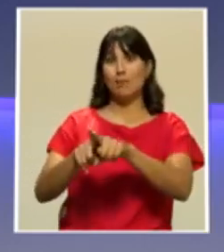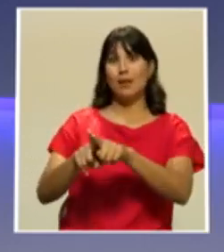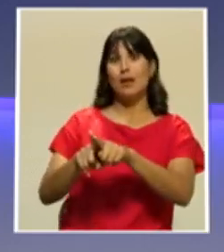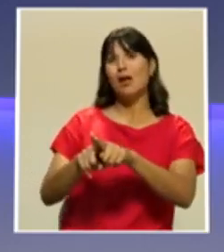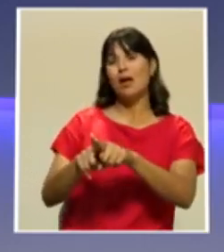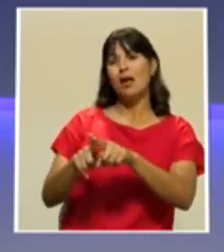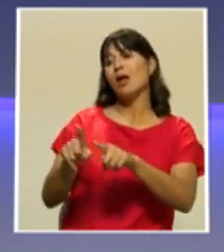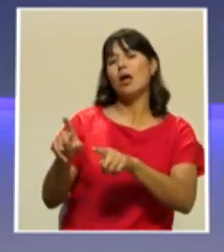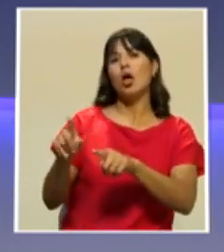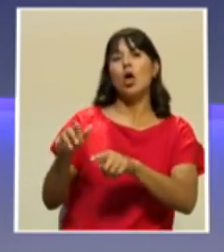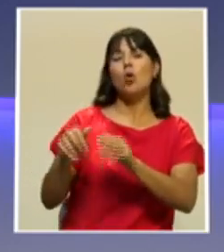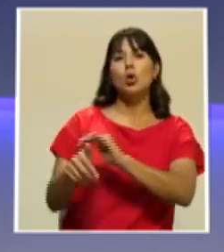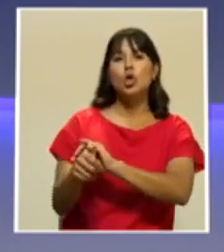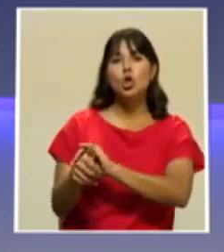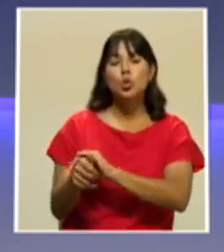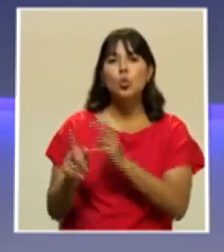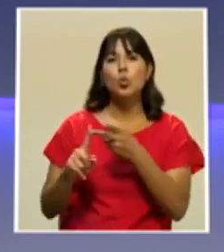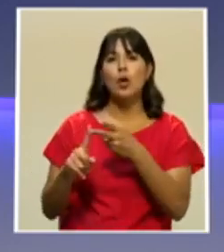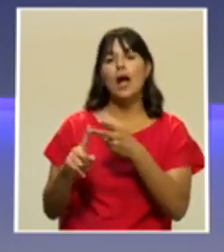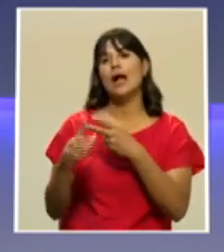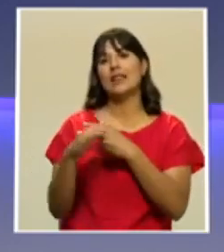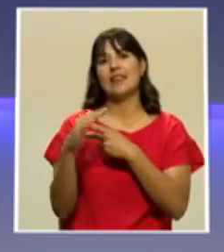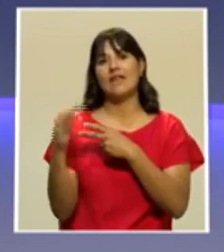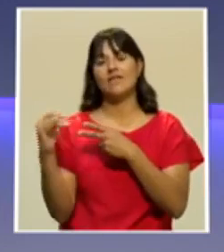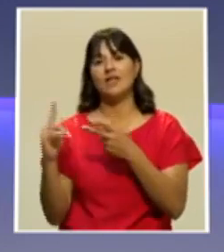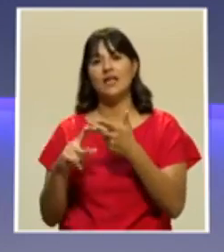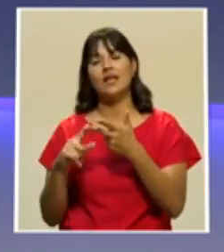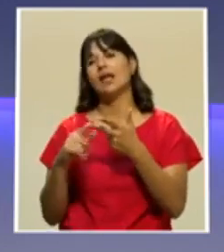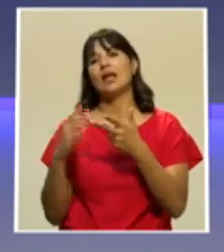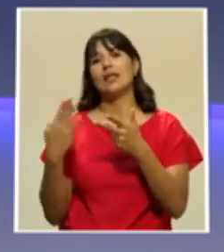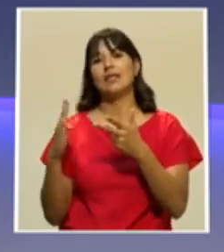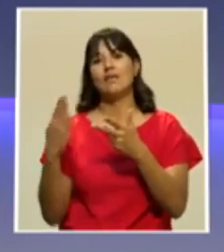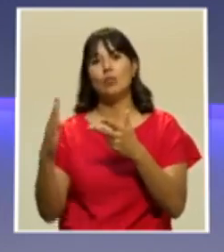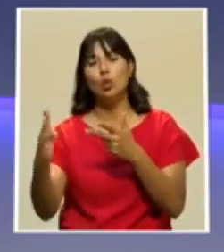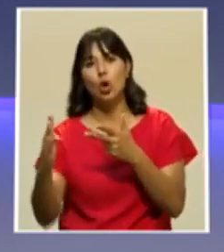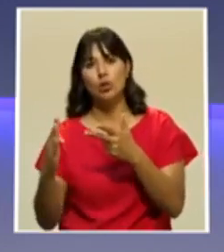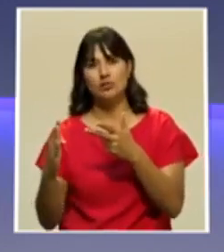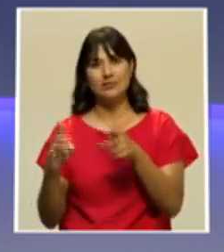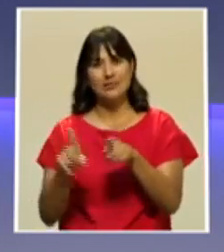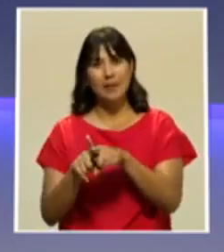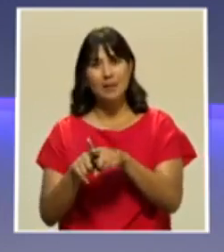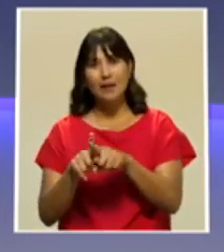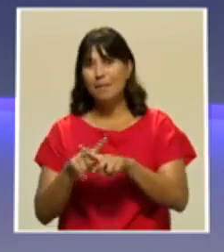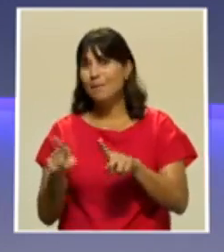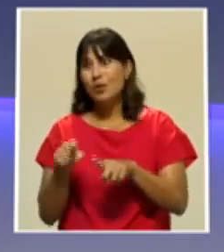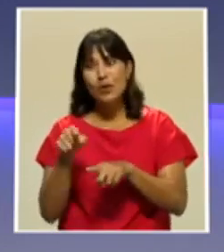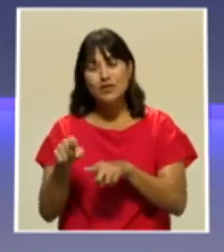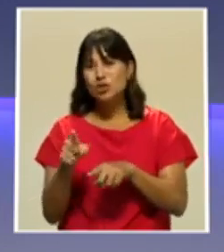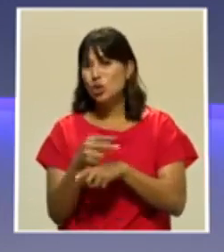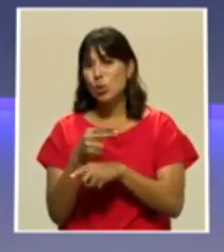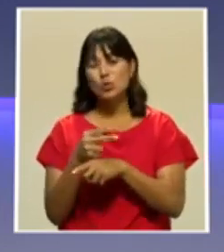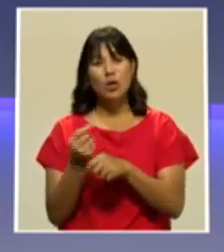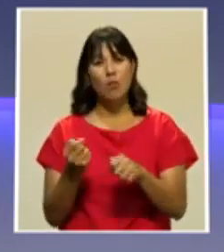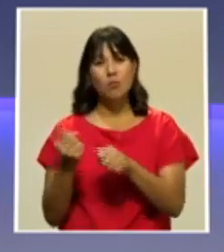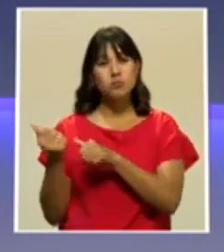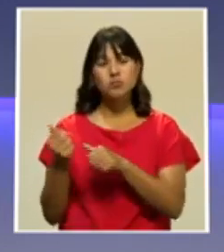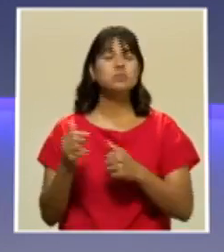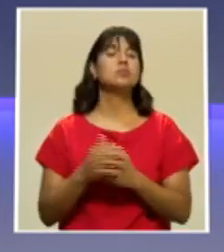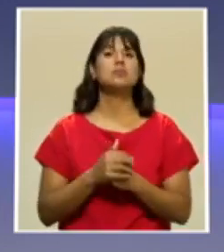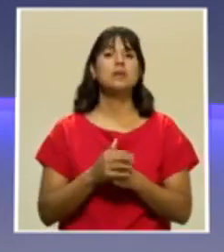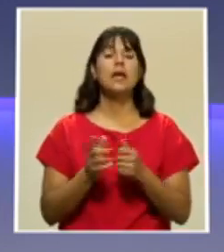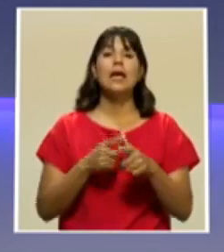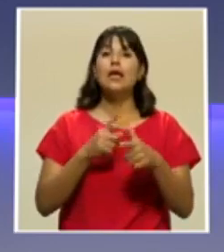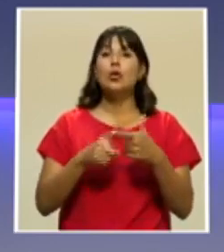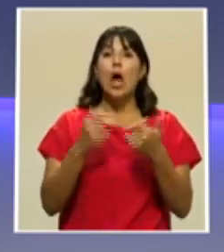y otras especies que se conocen como fauna de acompañamiento. Ahora, muchas organizaciones sociales,